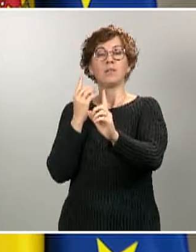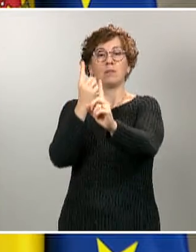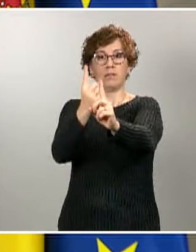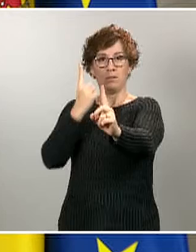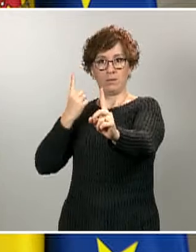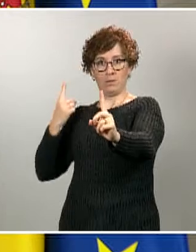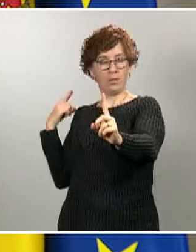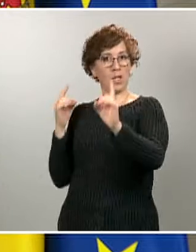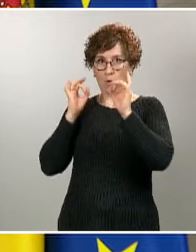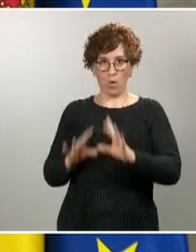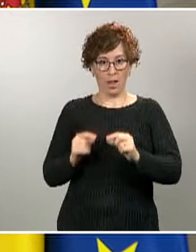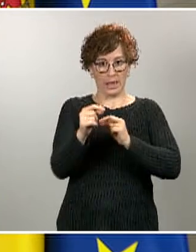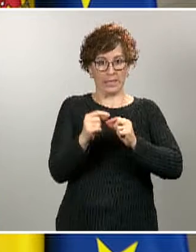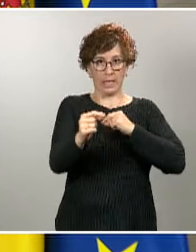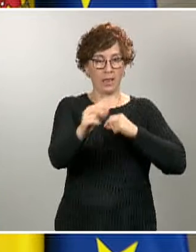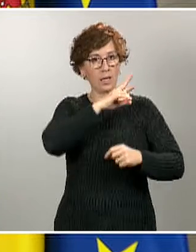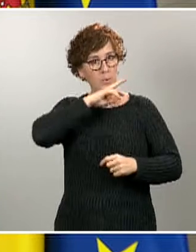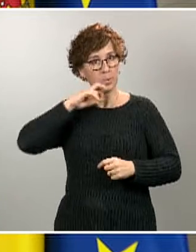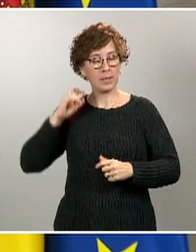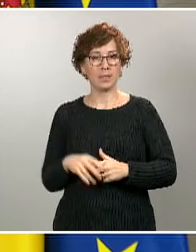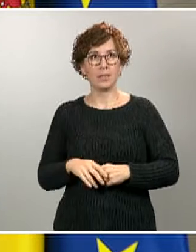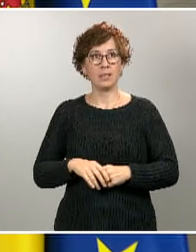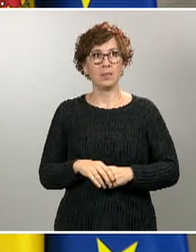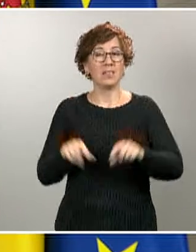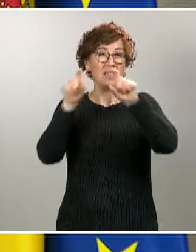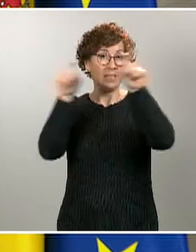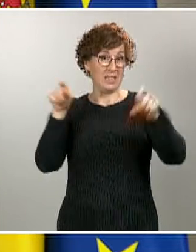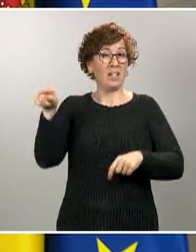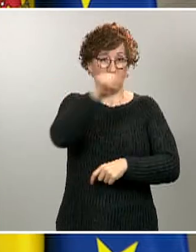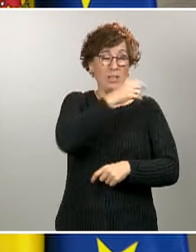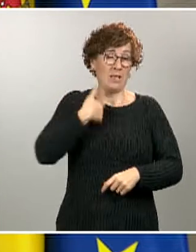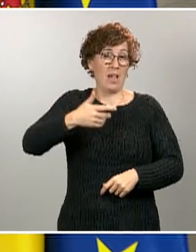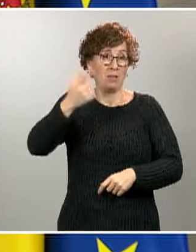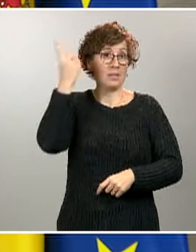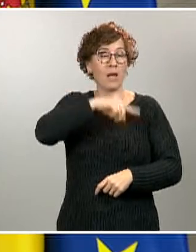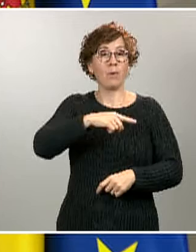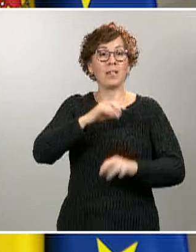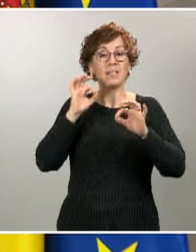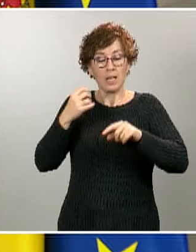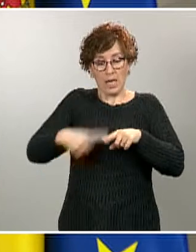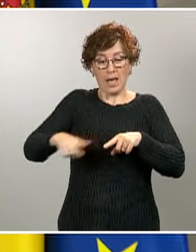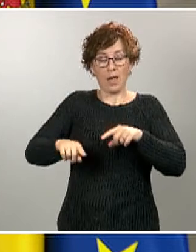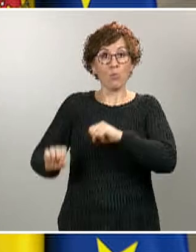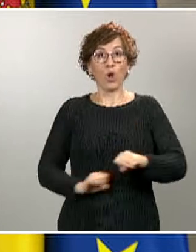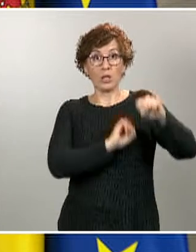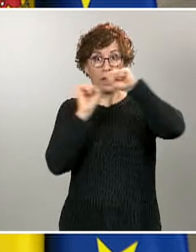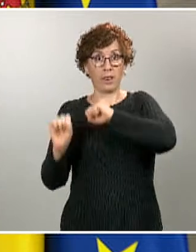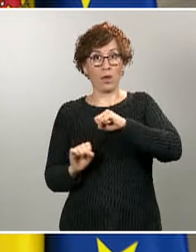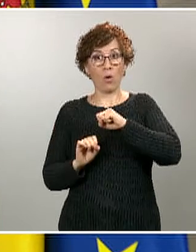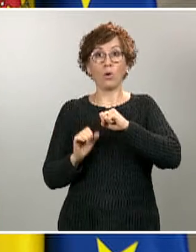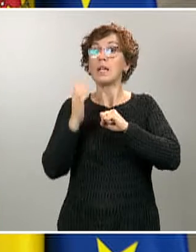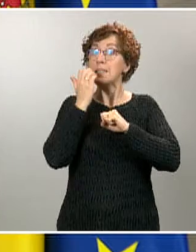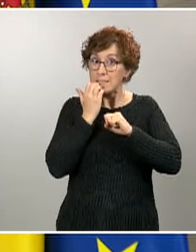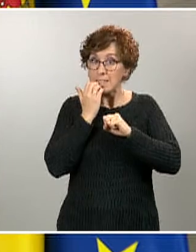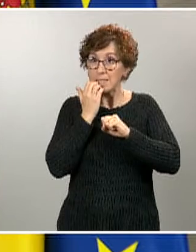Y las empresas, como conocen perfectamente, deben de facilitar los equipos de protección en aquellos casos en que esté prescrito su